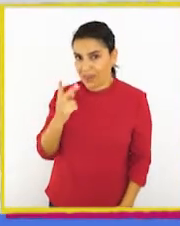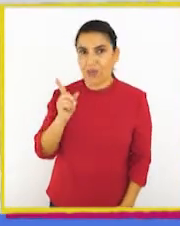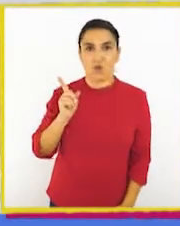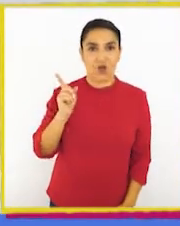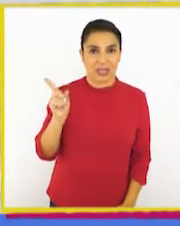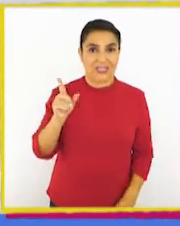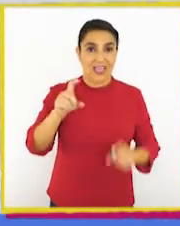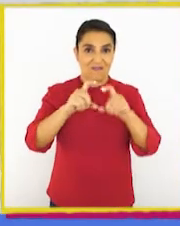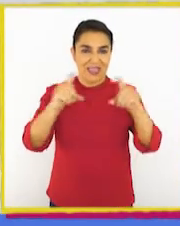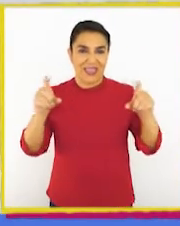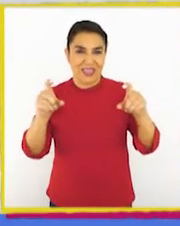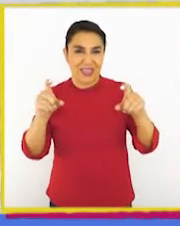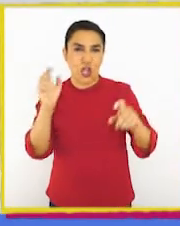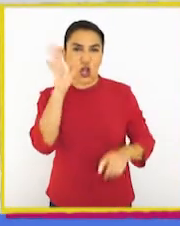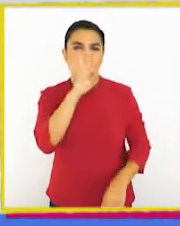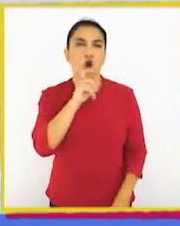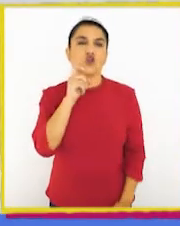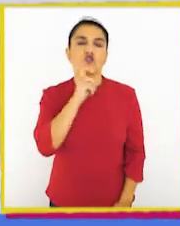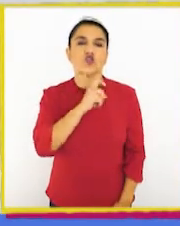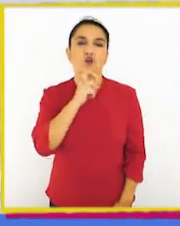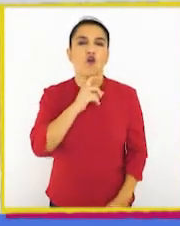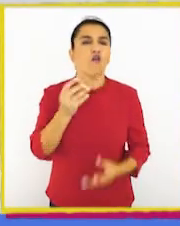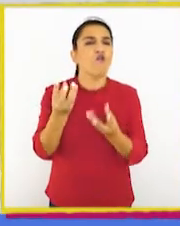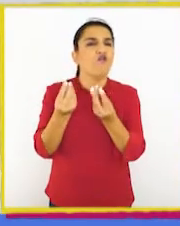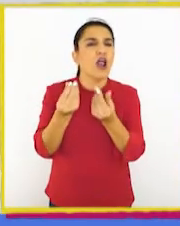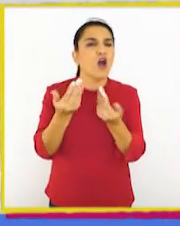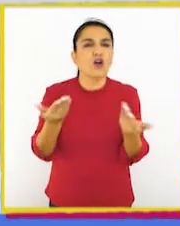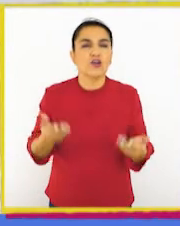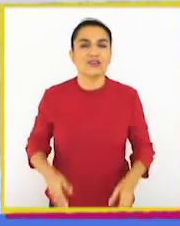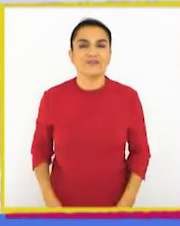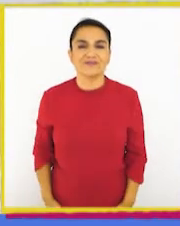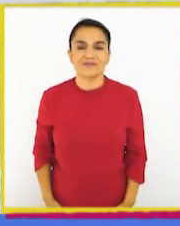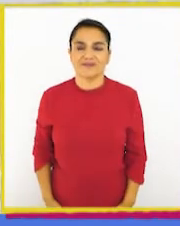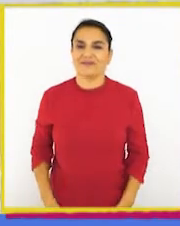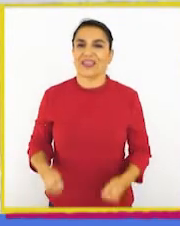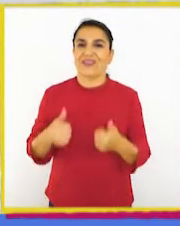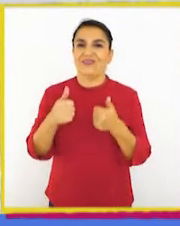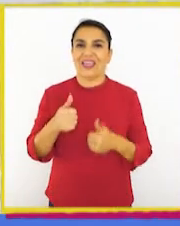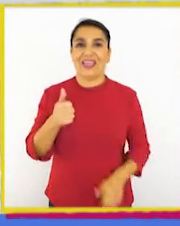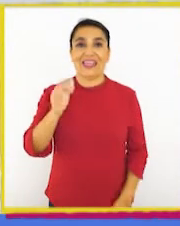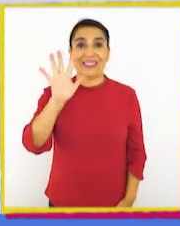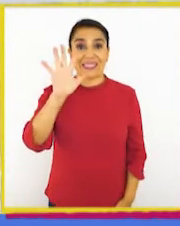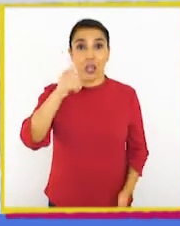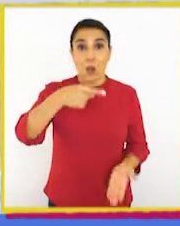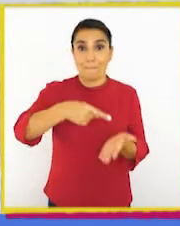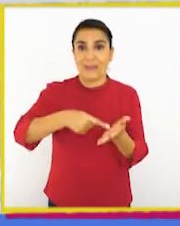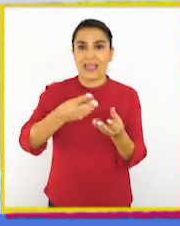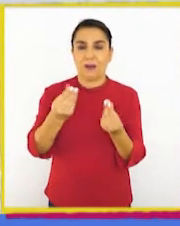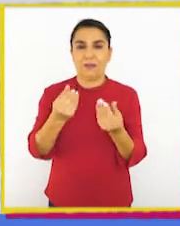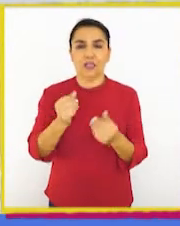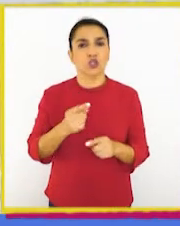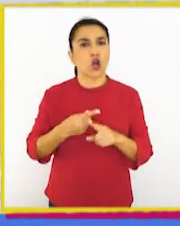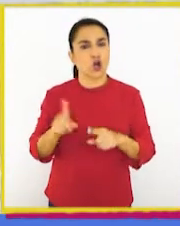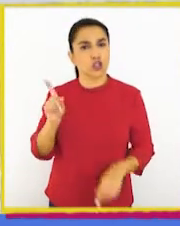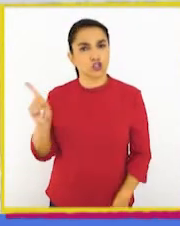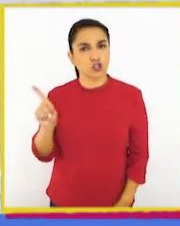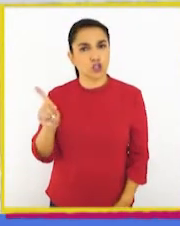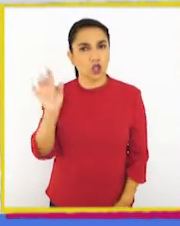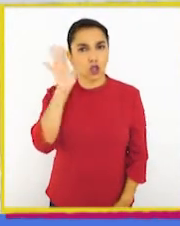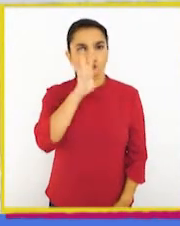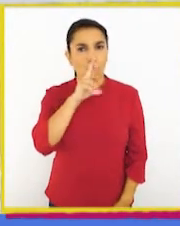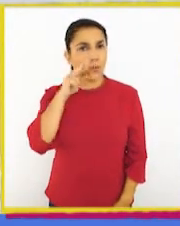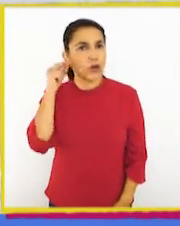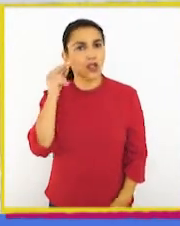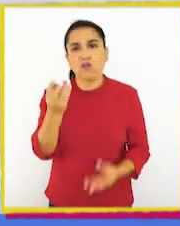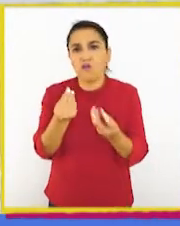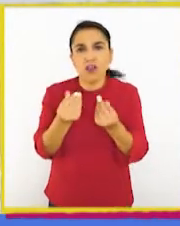Miremos este billete de color rojo. ¿Qué valor tiene? Muy bien, son cinco mil pesos. Y este de